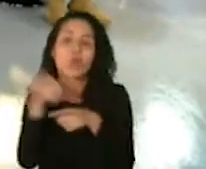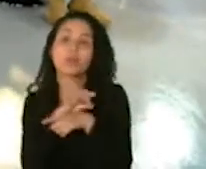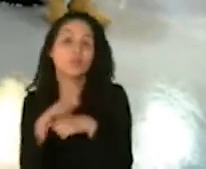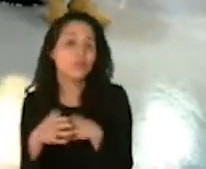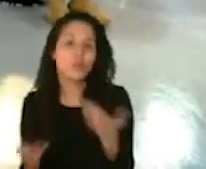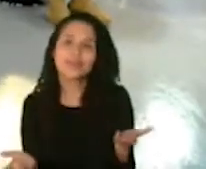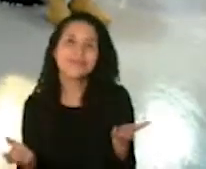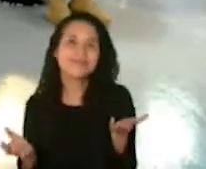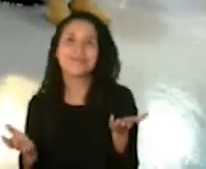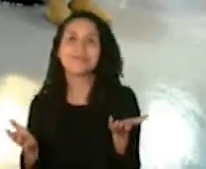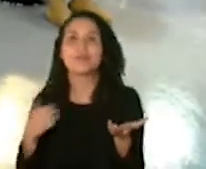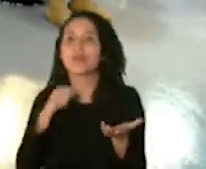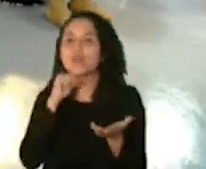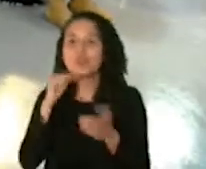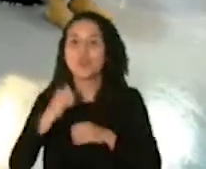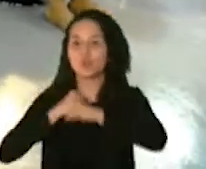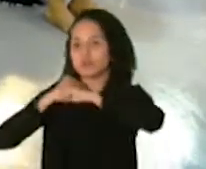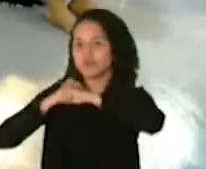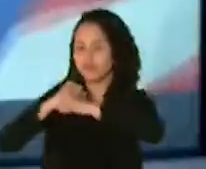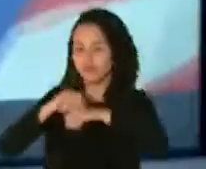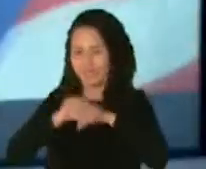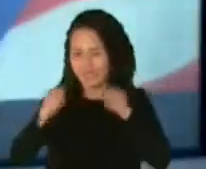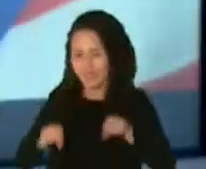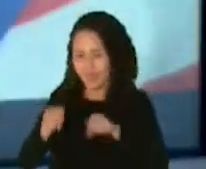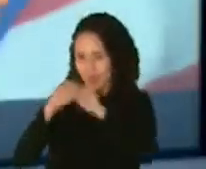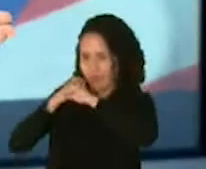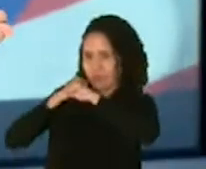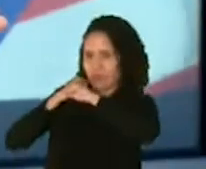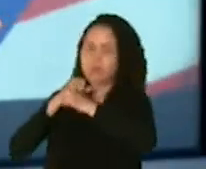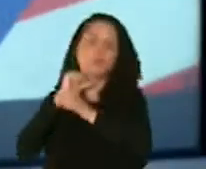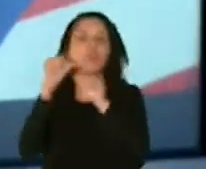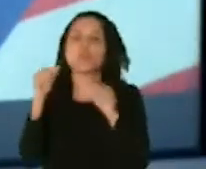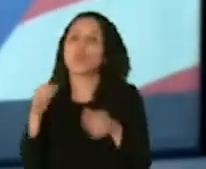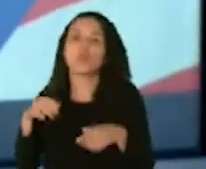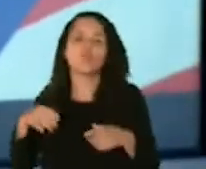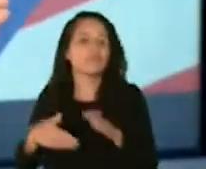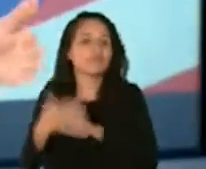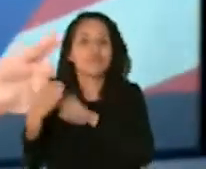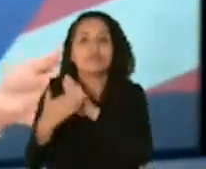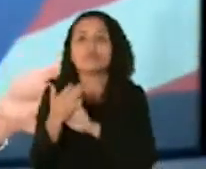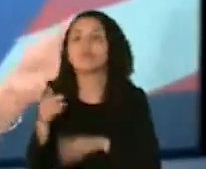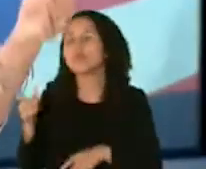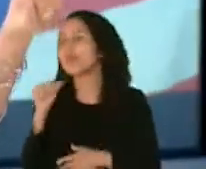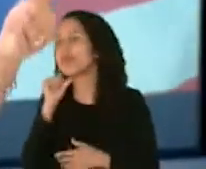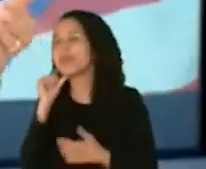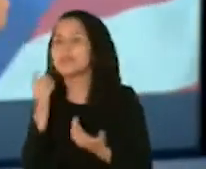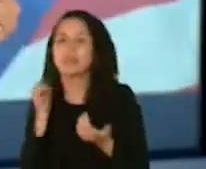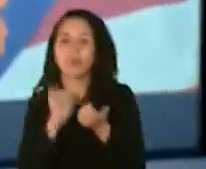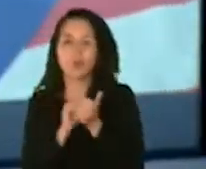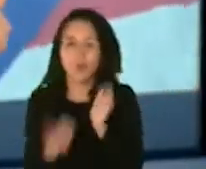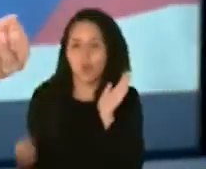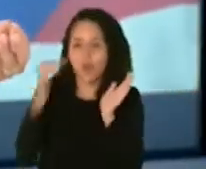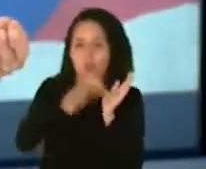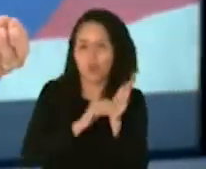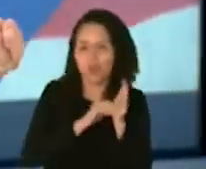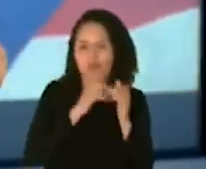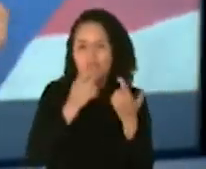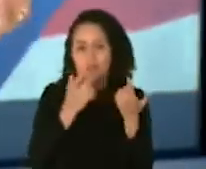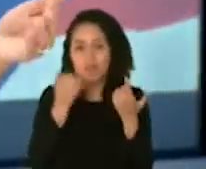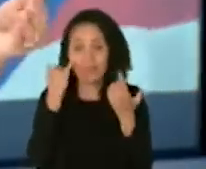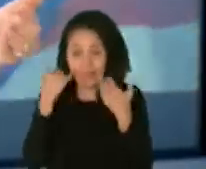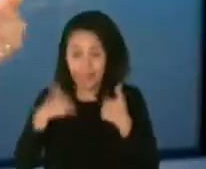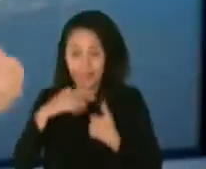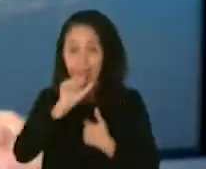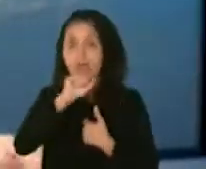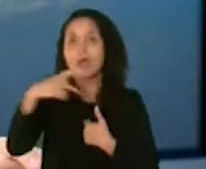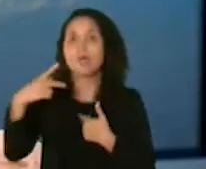No va a crear esos anticuerpos necesarios. Usted habla de redundancia porque está utilizando esa aplicación en los que tienen los dispositivos móviles